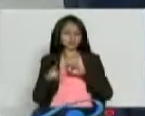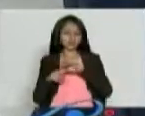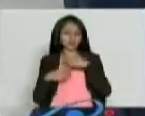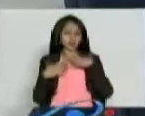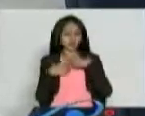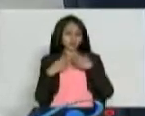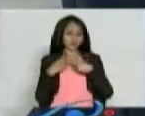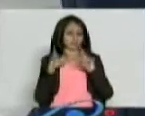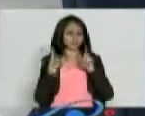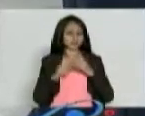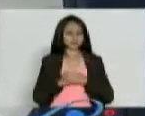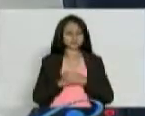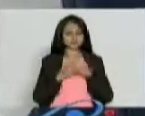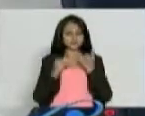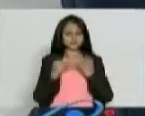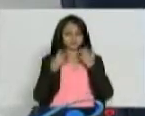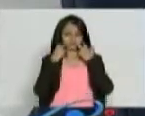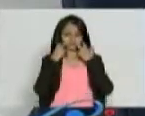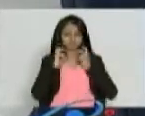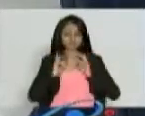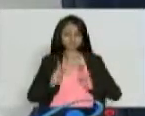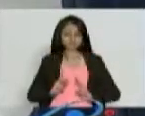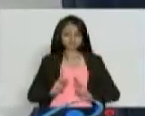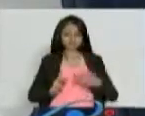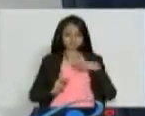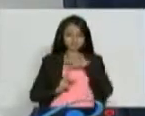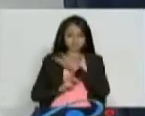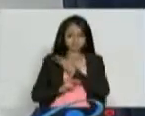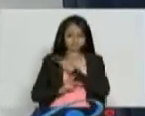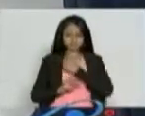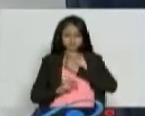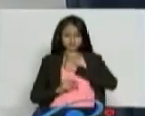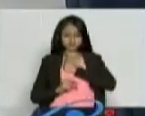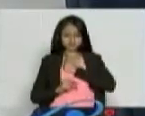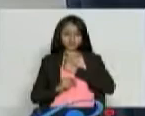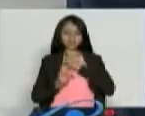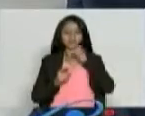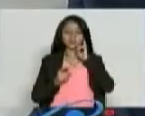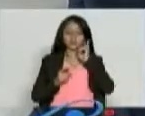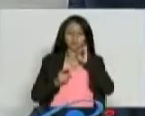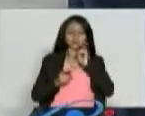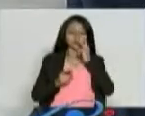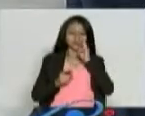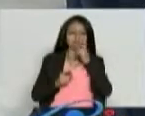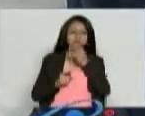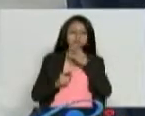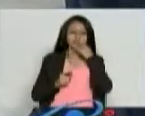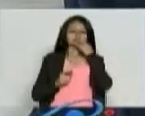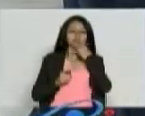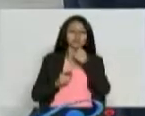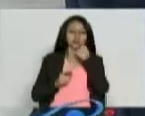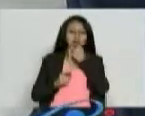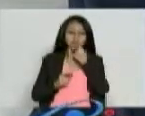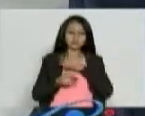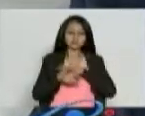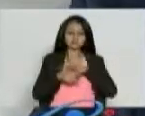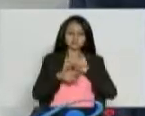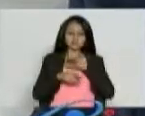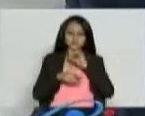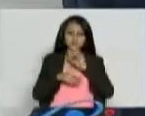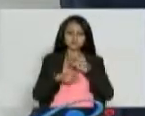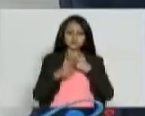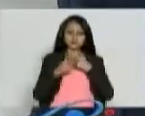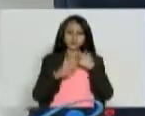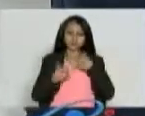distinta. En el caso de este ser humano que tiene cinco sentidos, pues el comportamiento, el